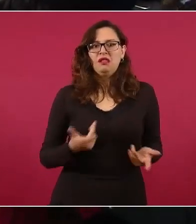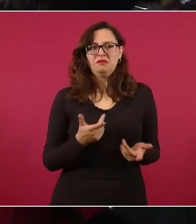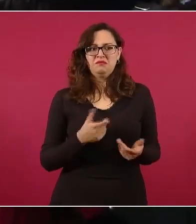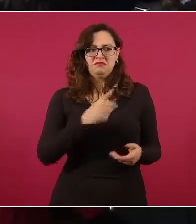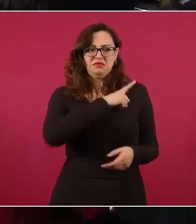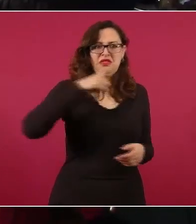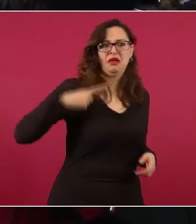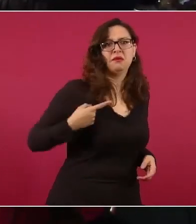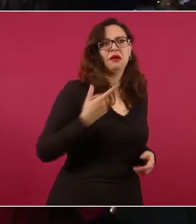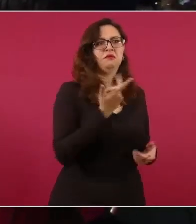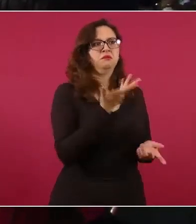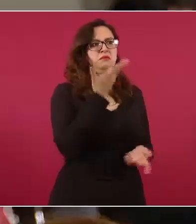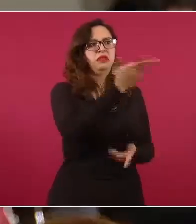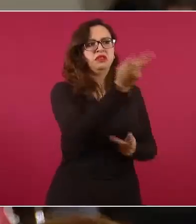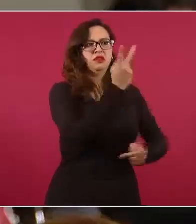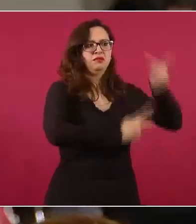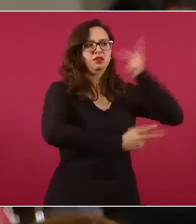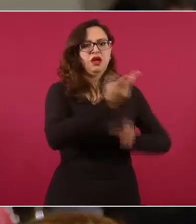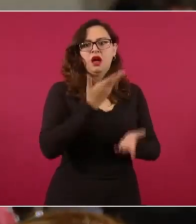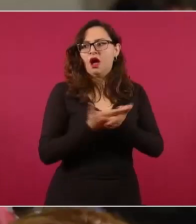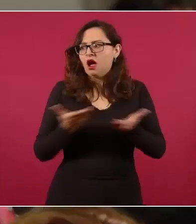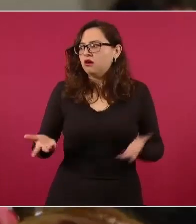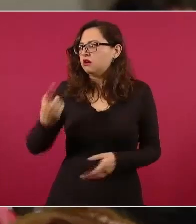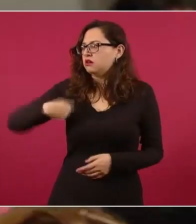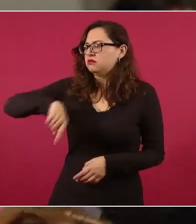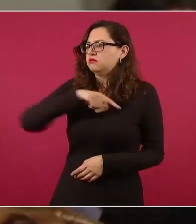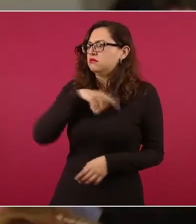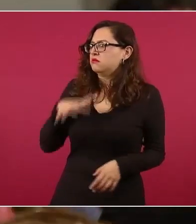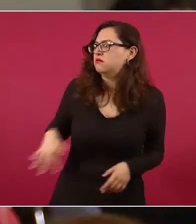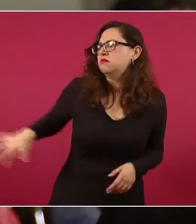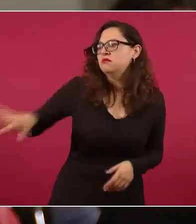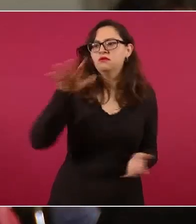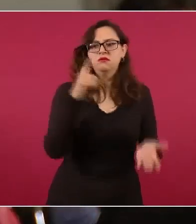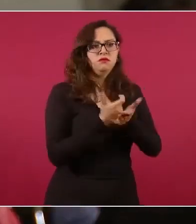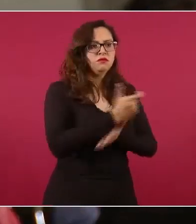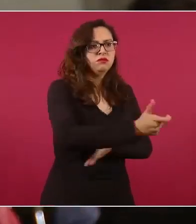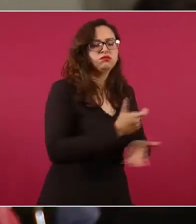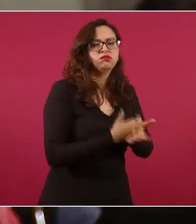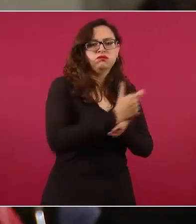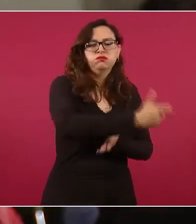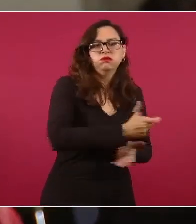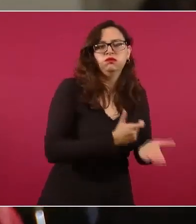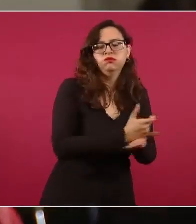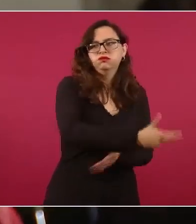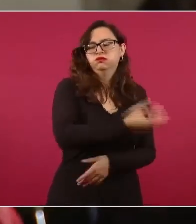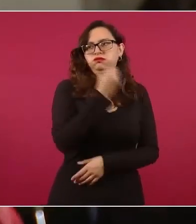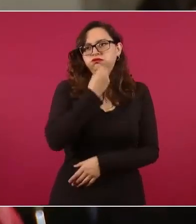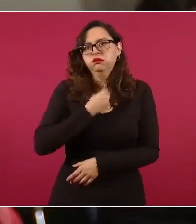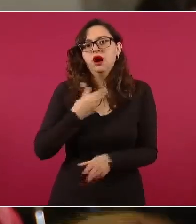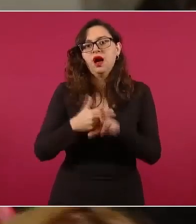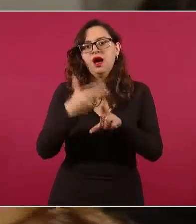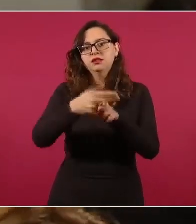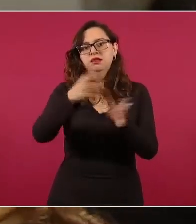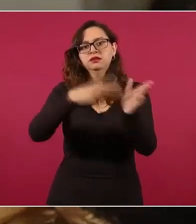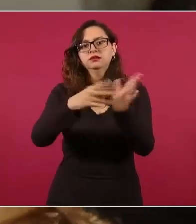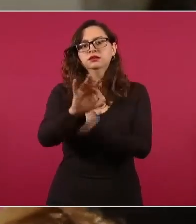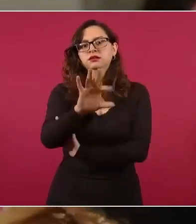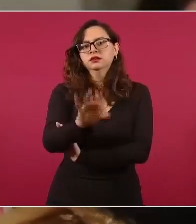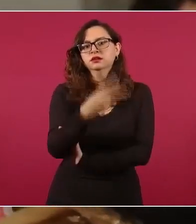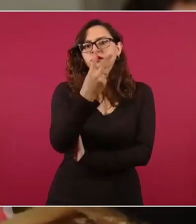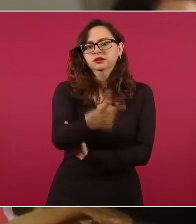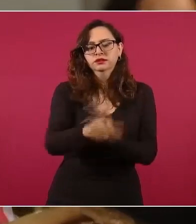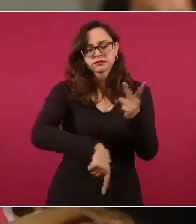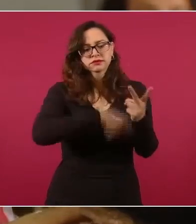en el caso de Felipe Calderón están todos estos crímenes de lesa humanidad que tampoco prescriben. Yo entiendo